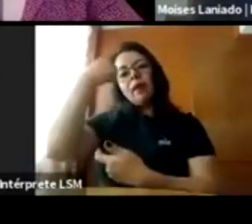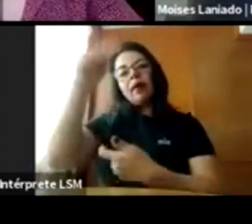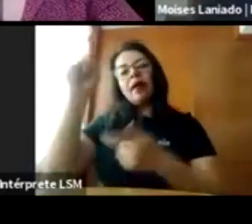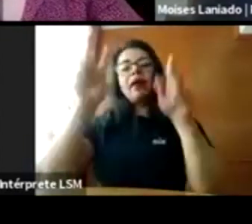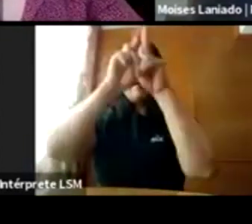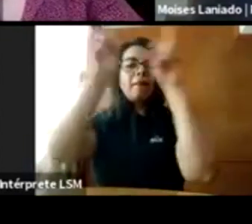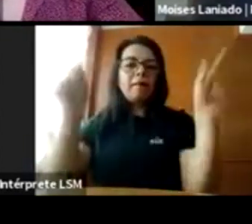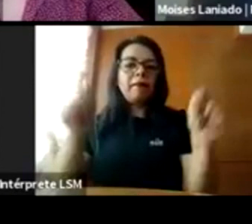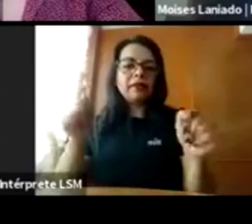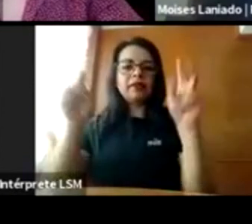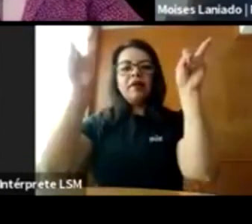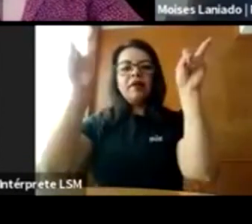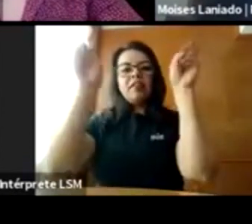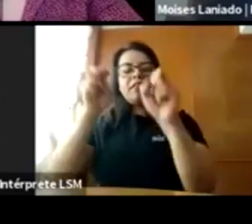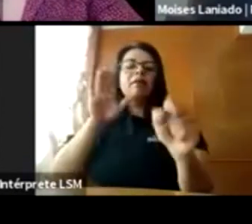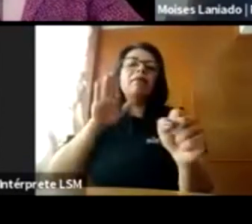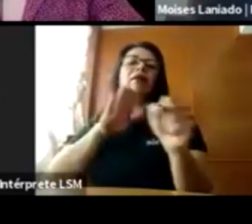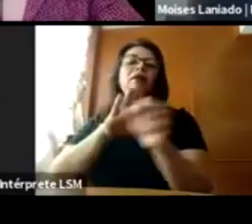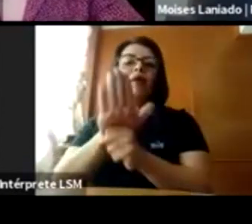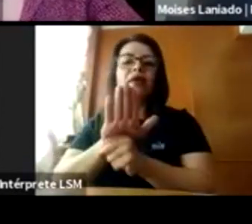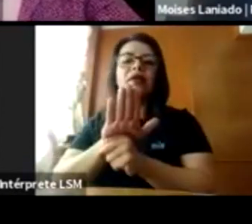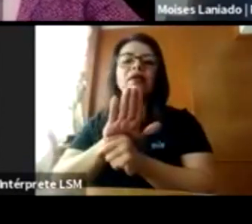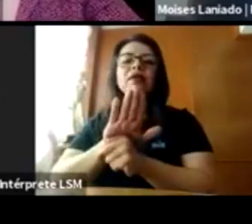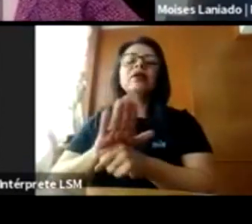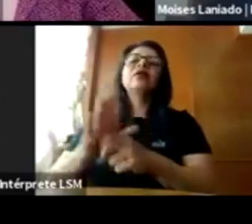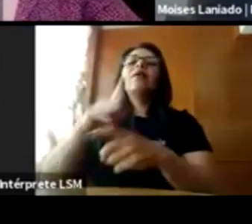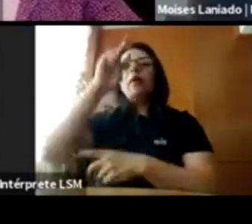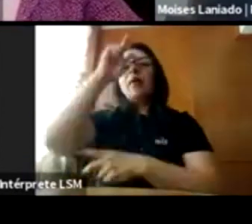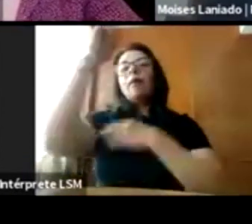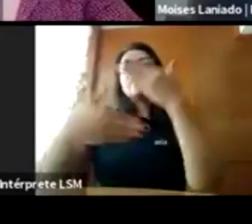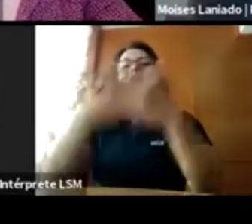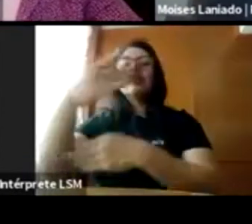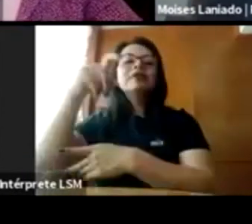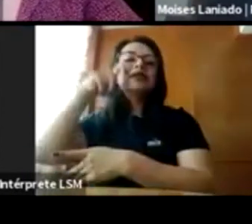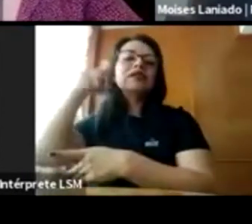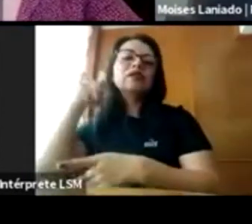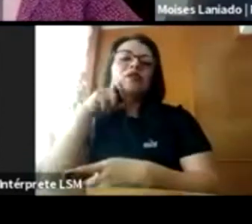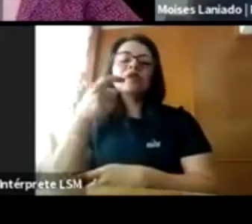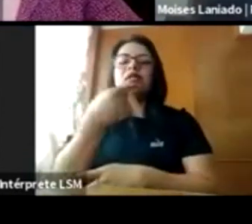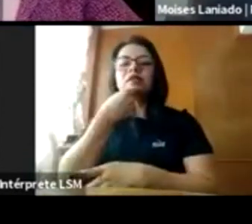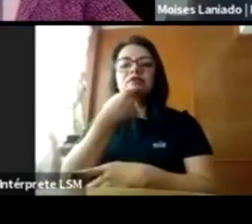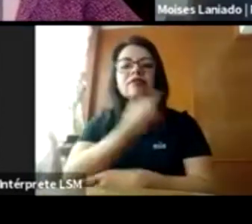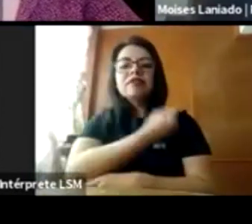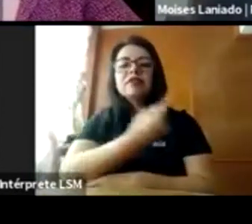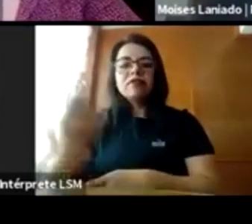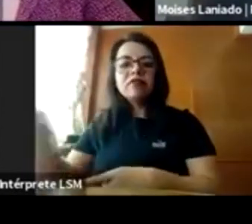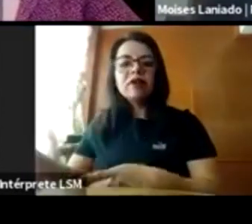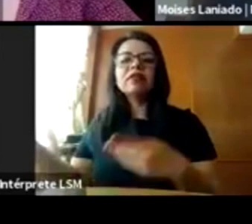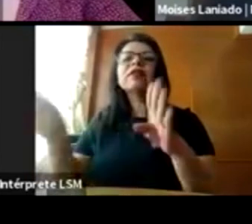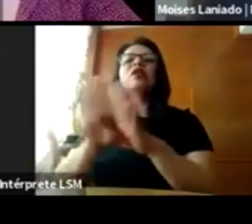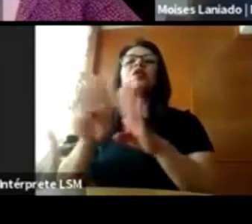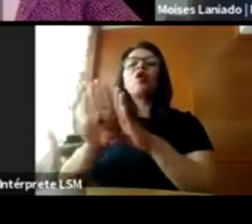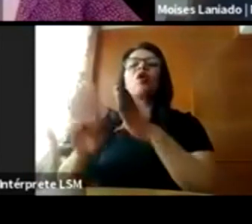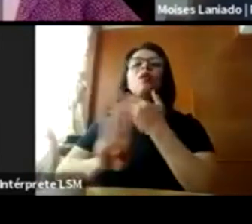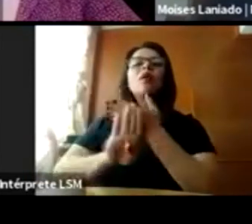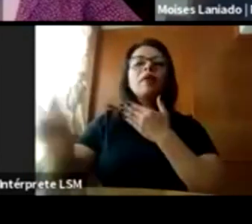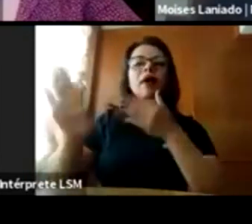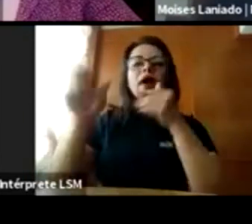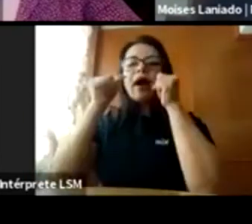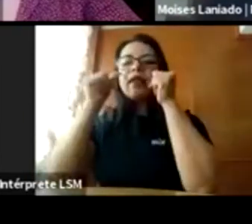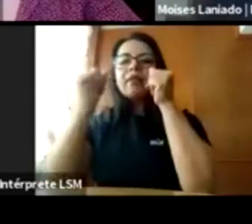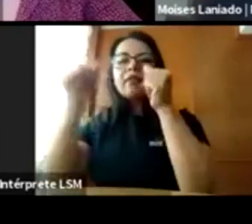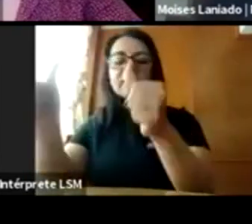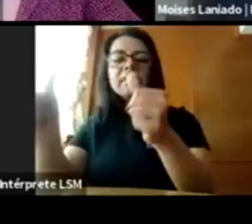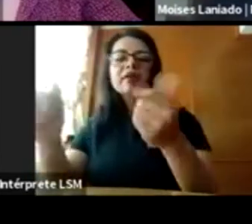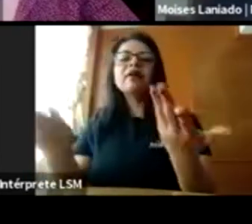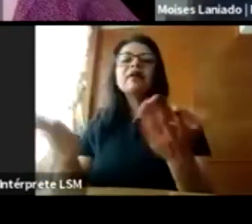principal es violencia sexual infantil. ¿Qué podemos hacer para prevenir, detectar y atender? Y de verdad me da muchísimo gusto